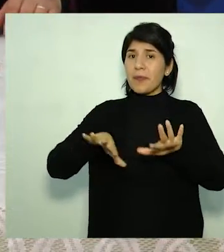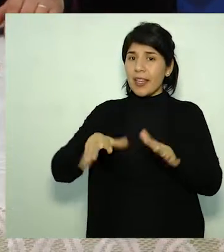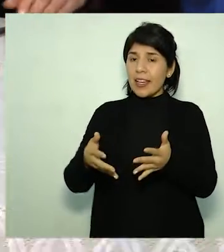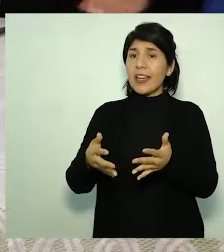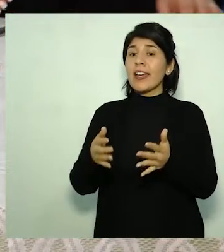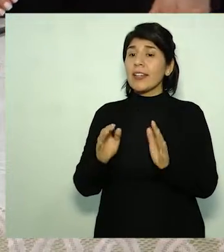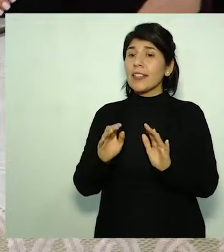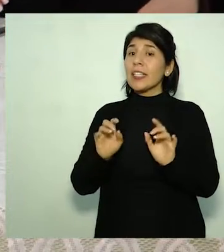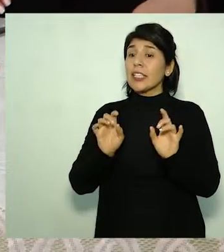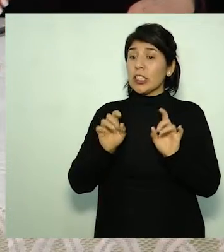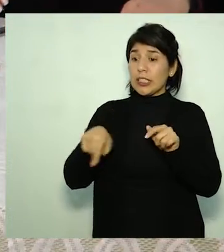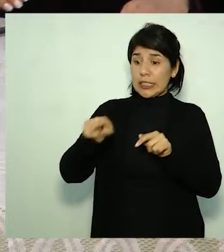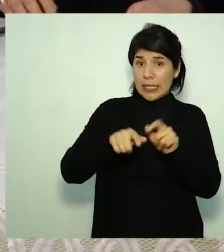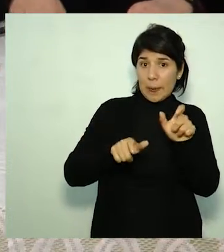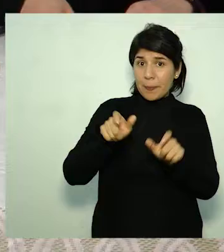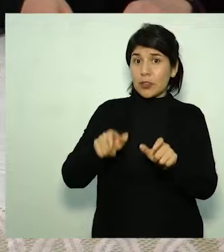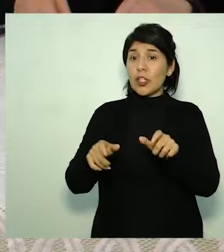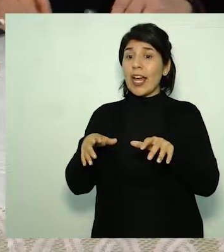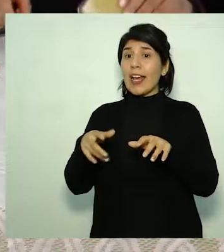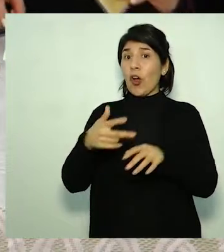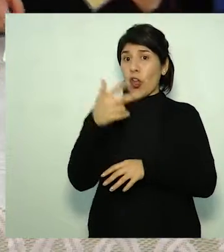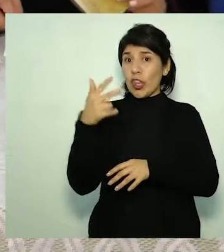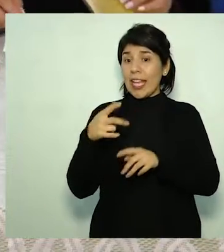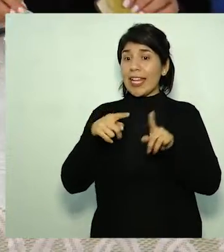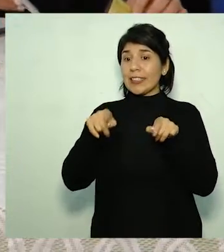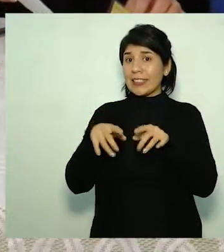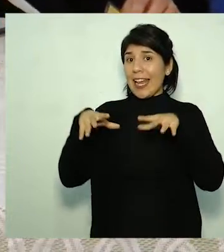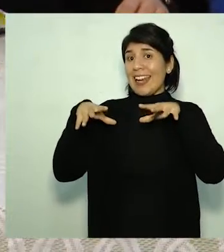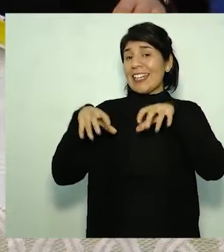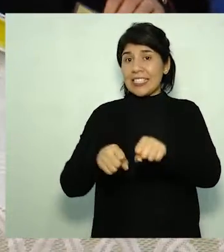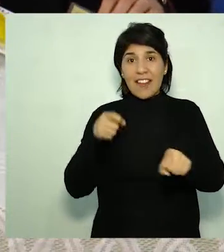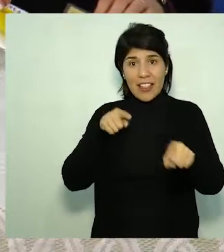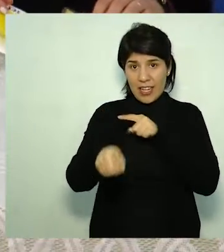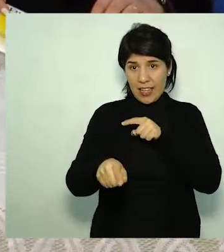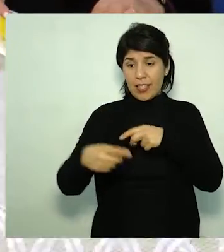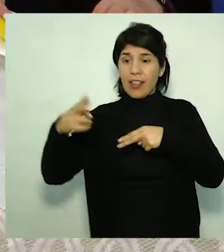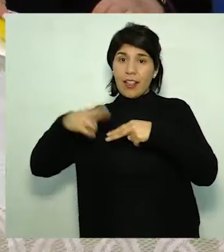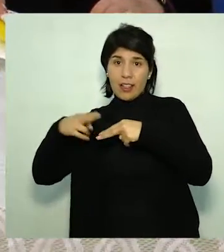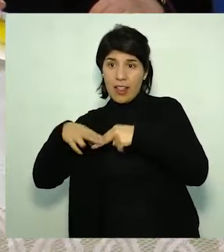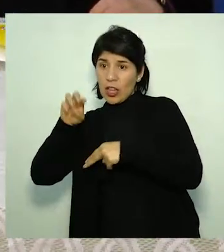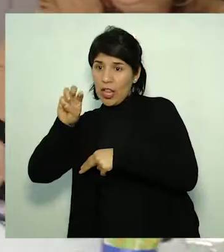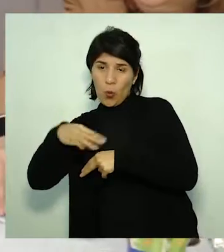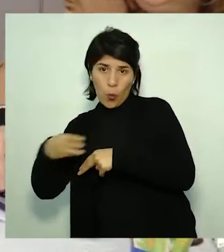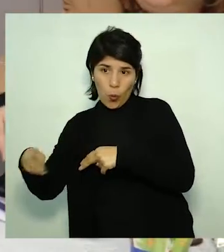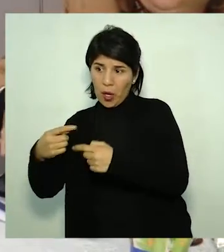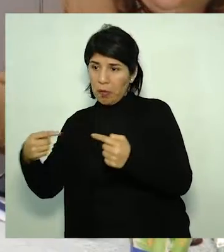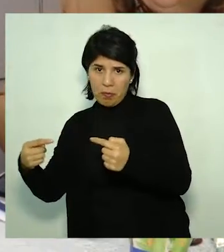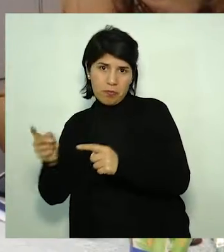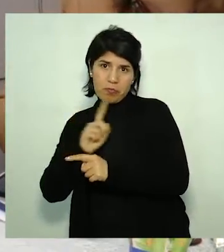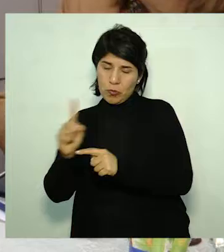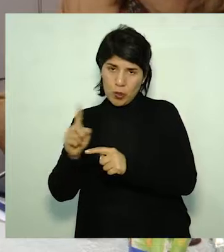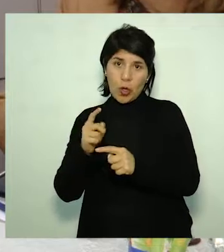van a depender exclusivamente de que se haga la reserva directa, no a través de plataformas de Internet.